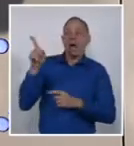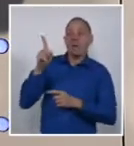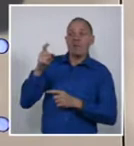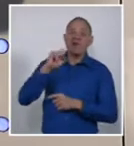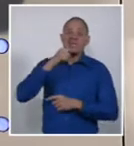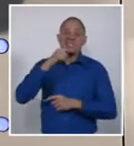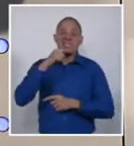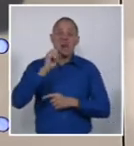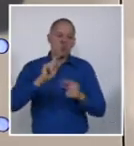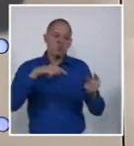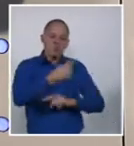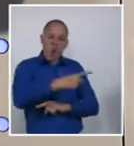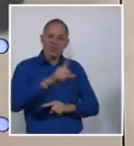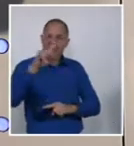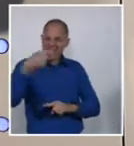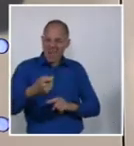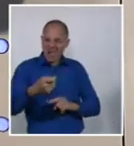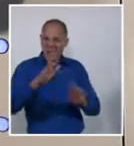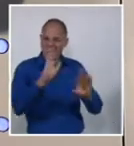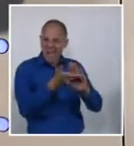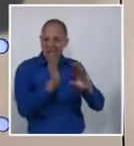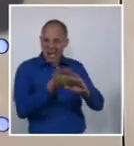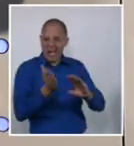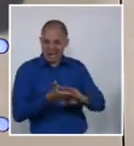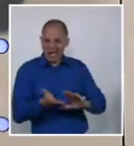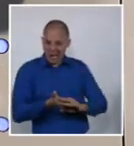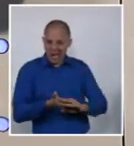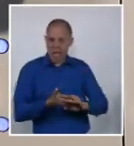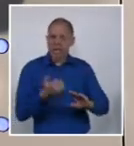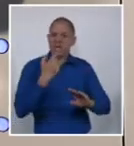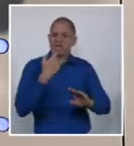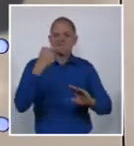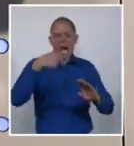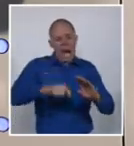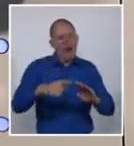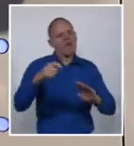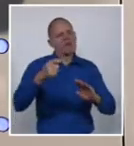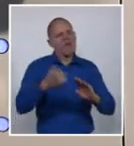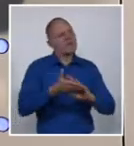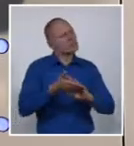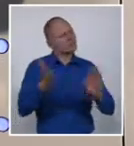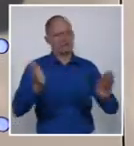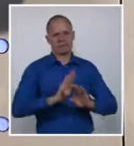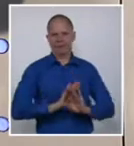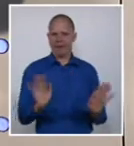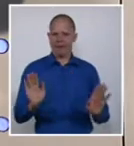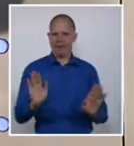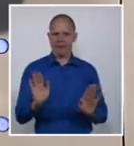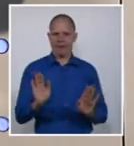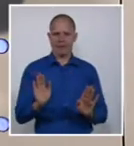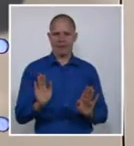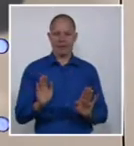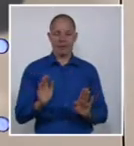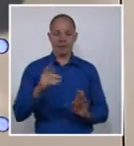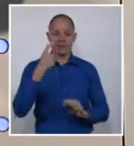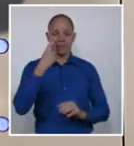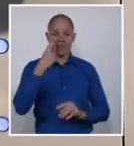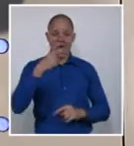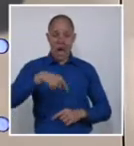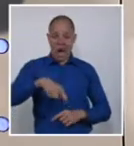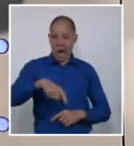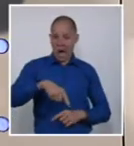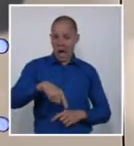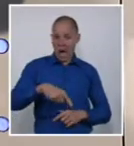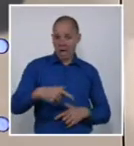por presiones de Washington en aquel entonces. Aunque miren, en este momento hay dos ejecutivos